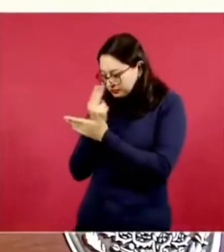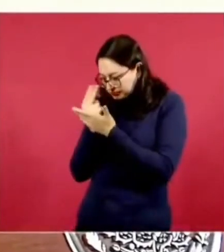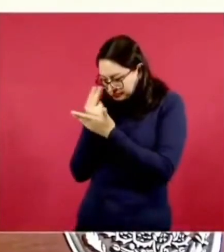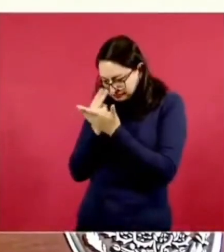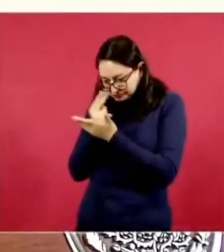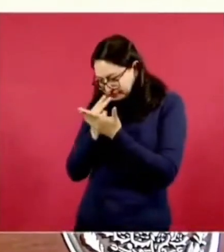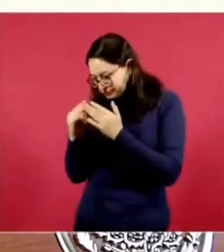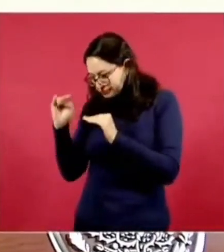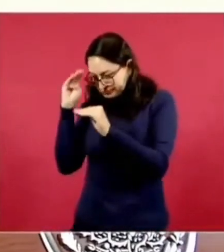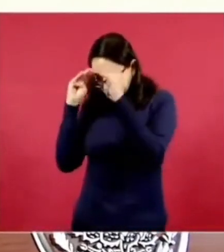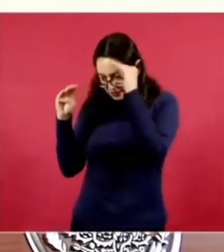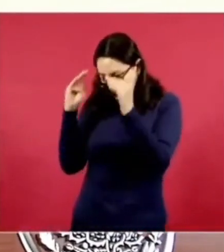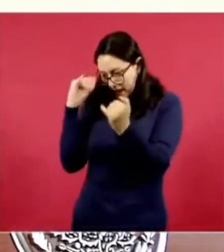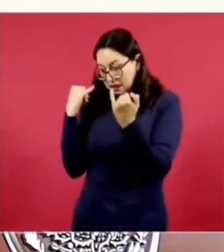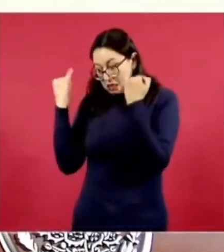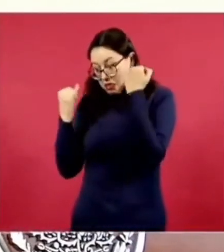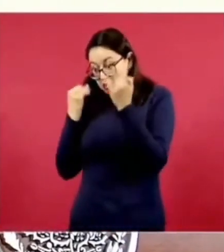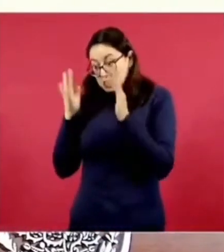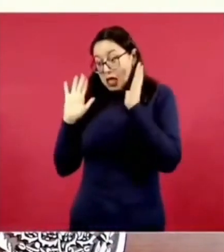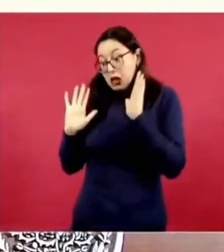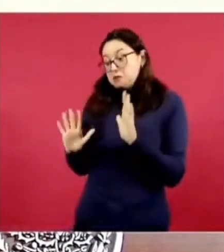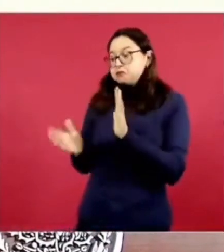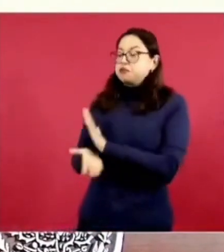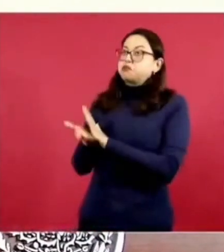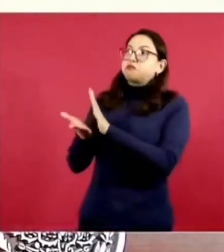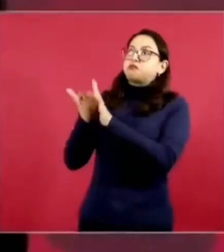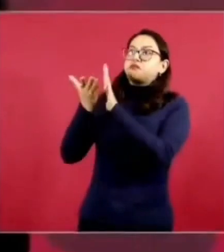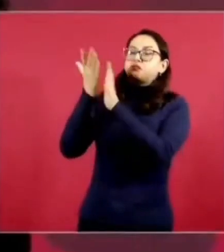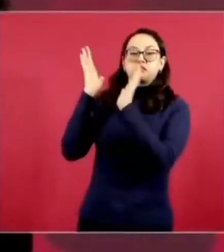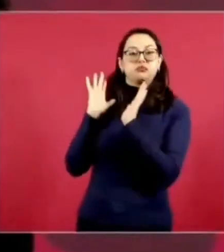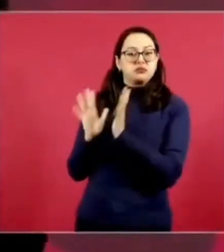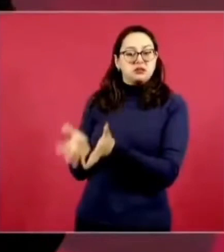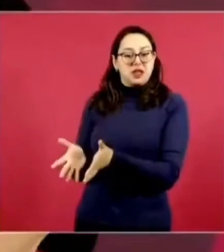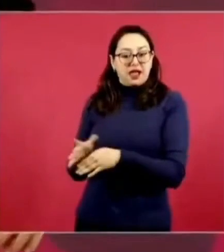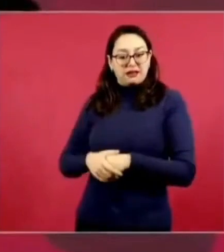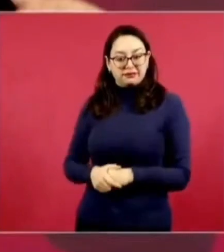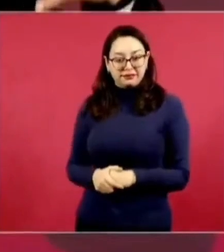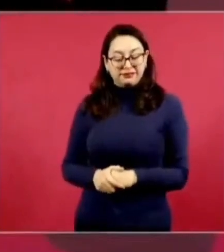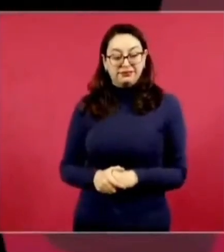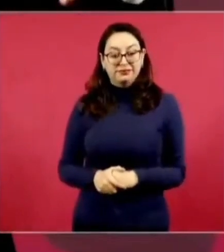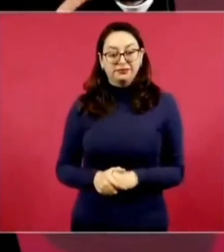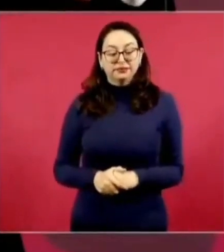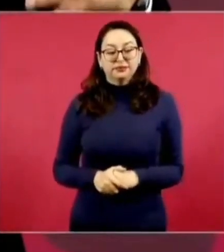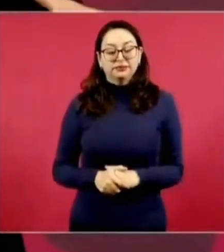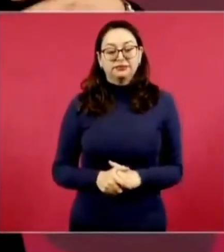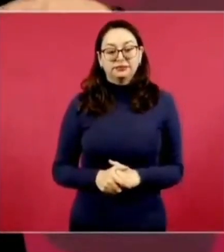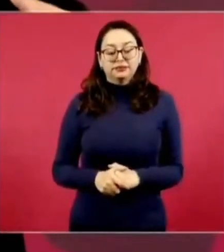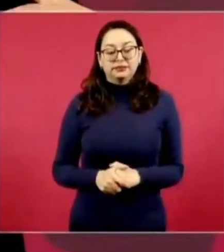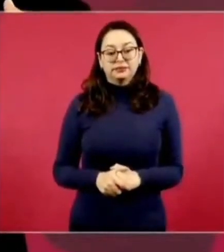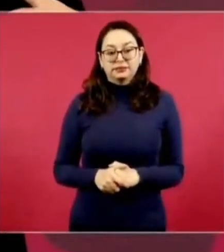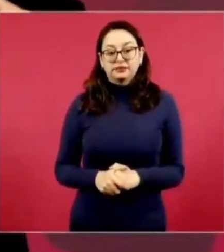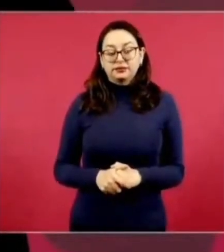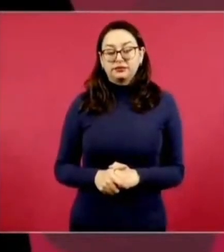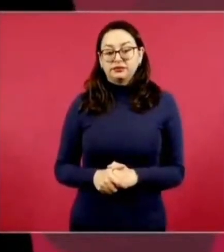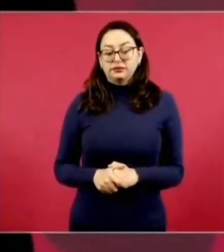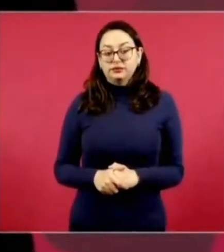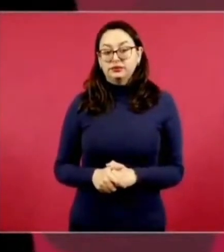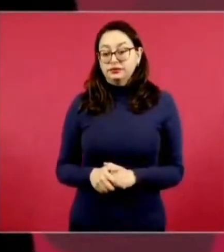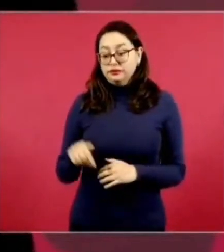y la hizo a su gusto y seguían viviendo en el restaurante